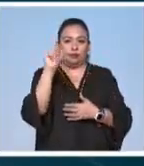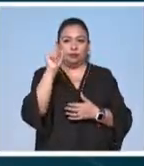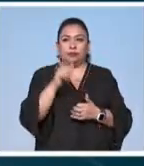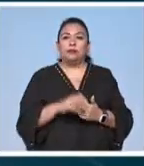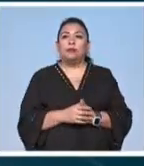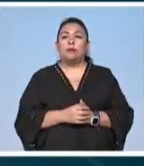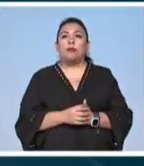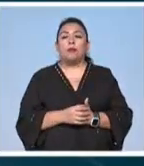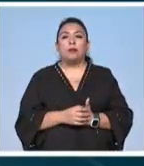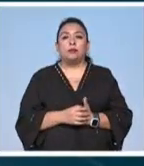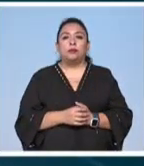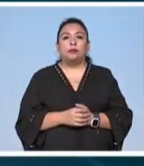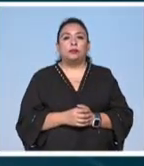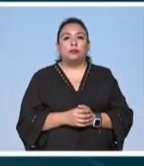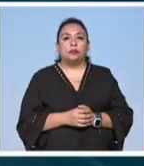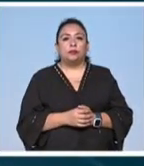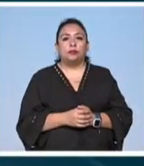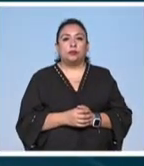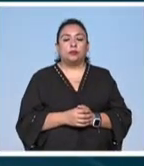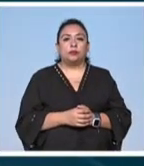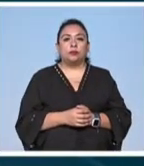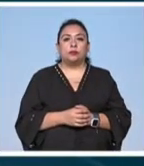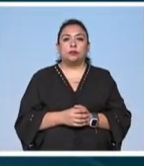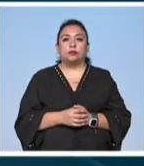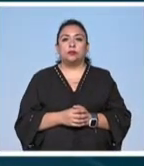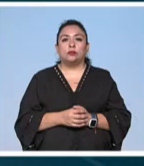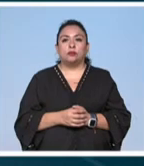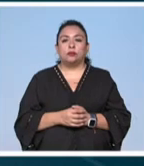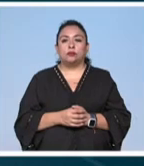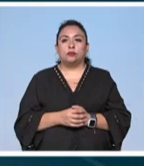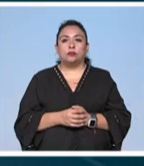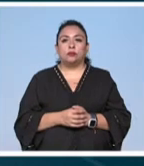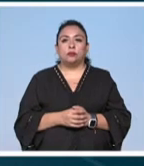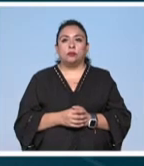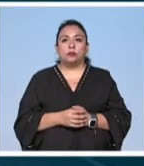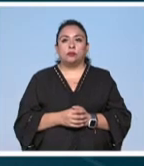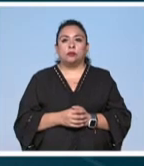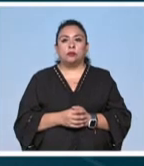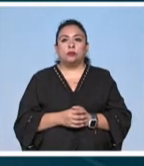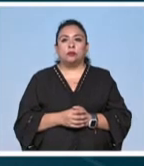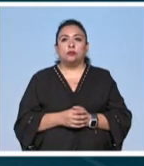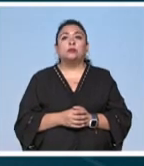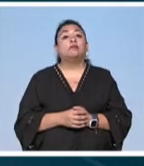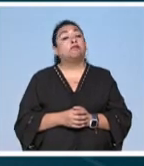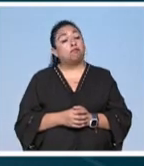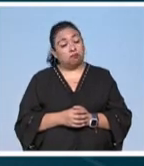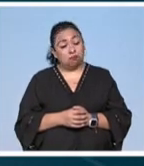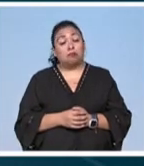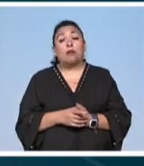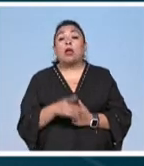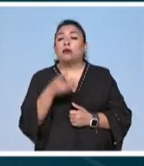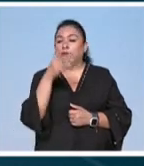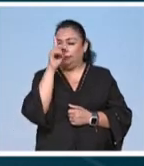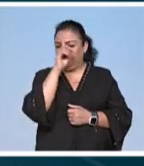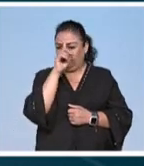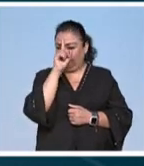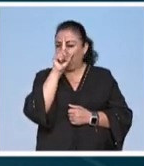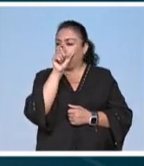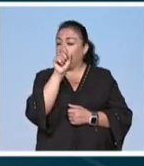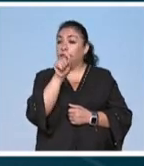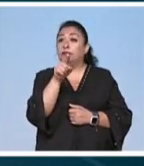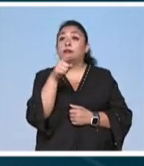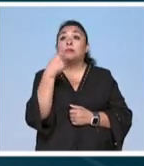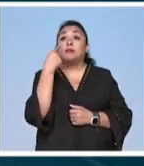y como recomendación extra